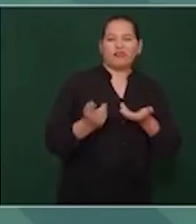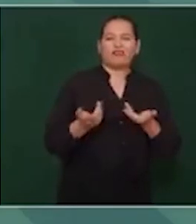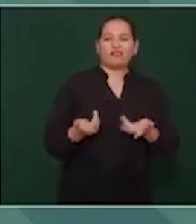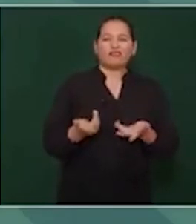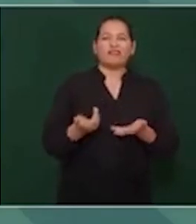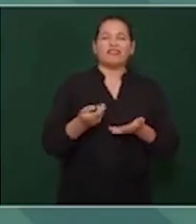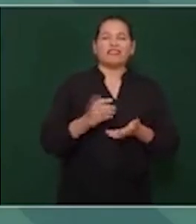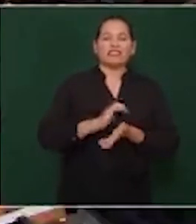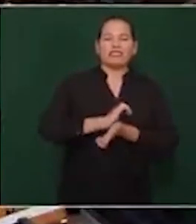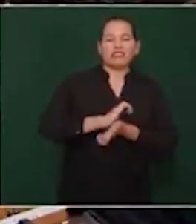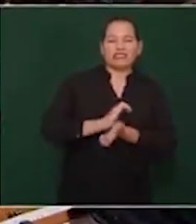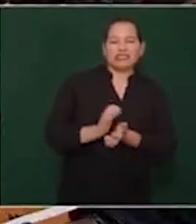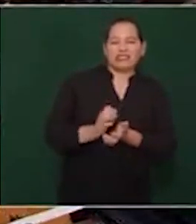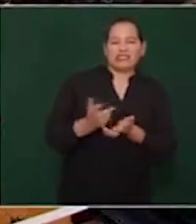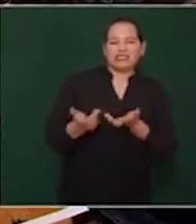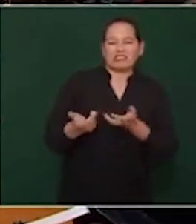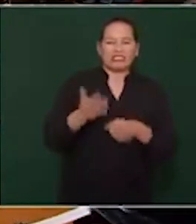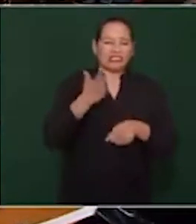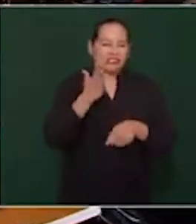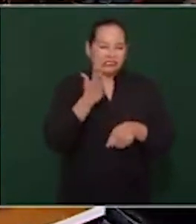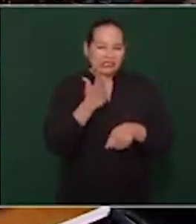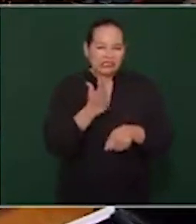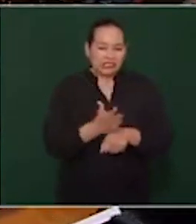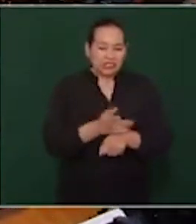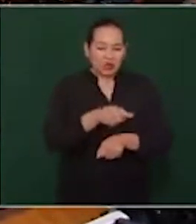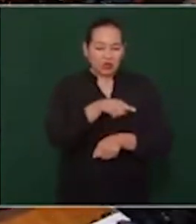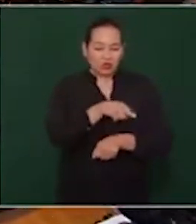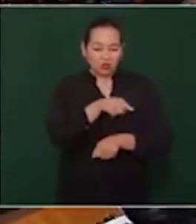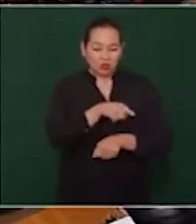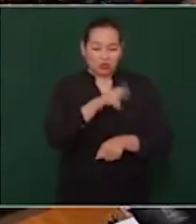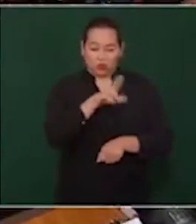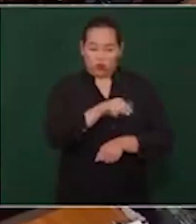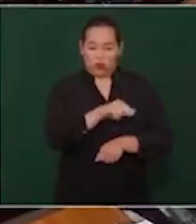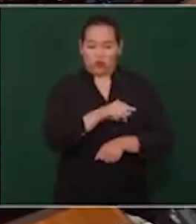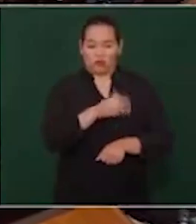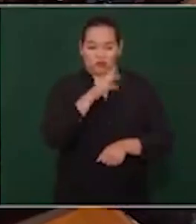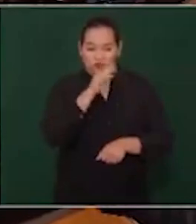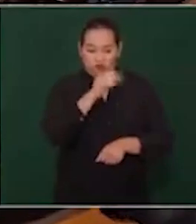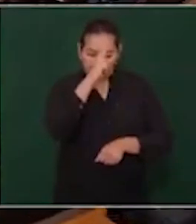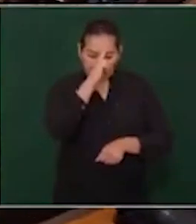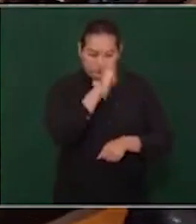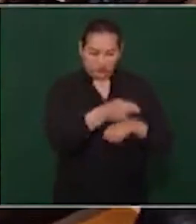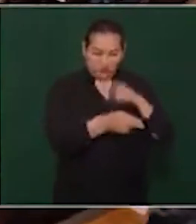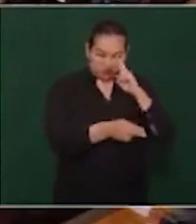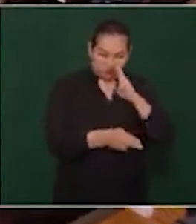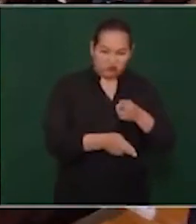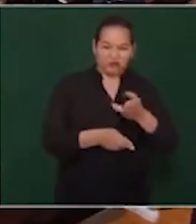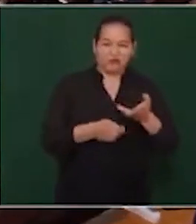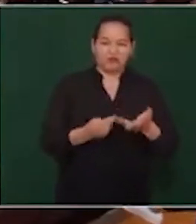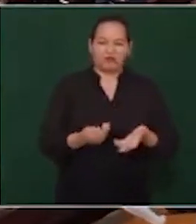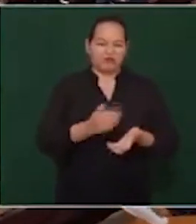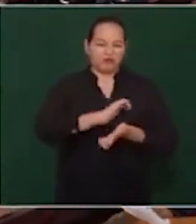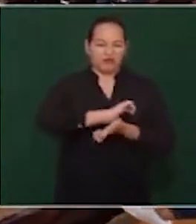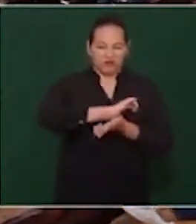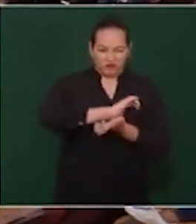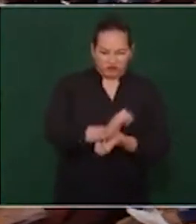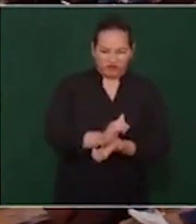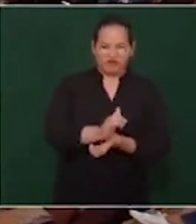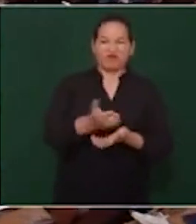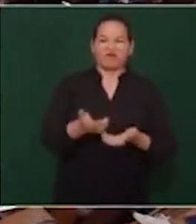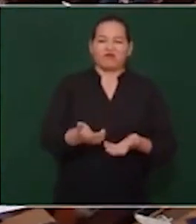de castigo, de bloqueos, de discriminación,